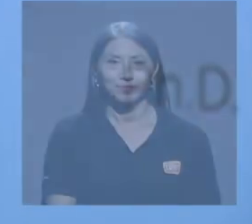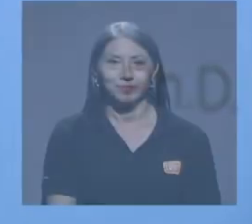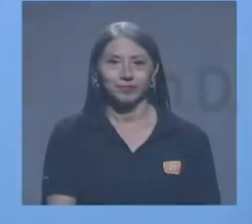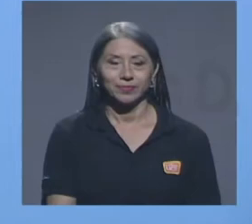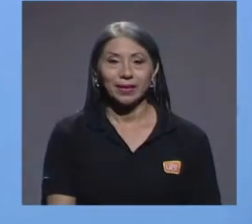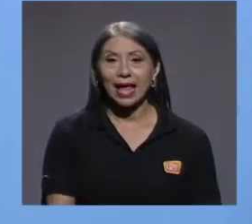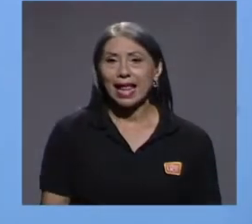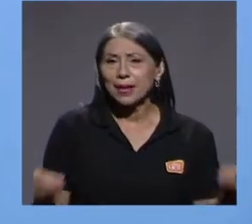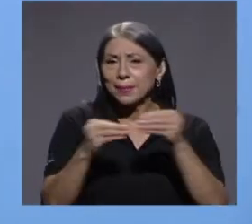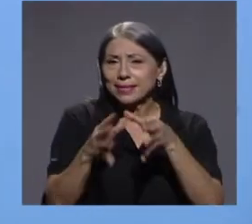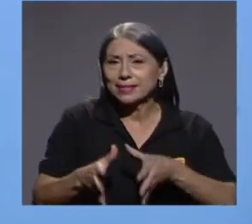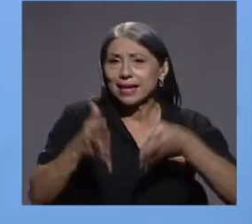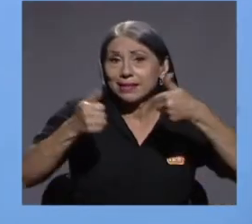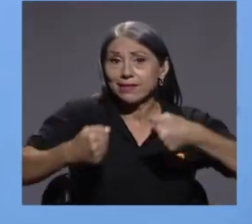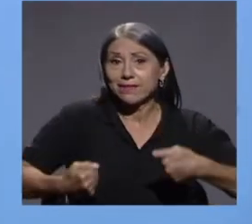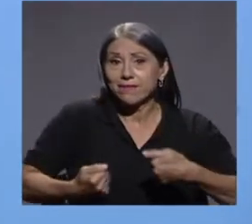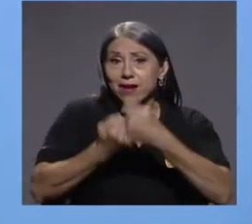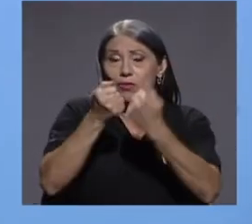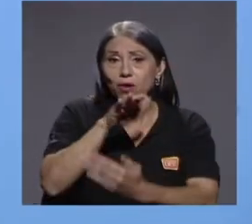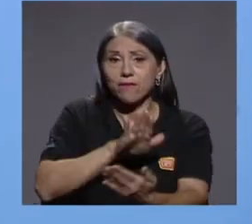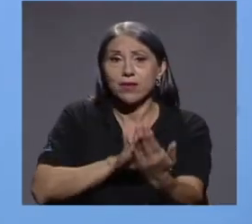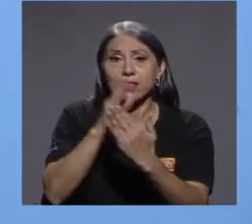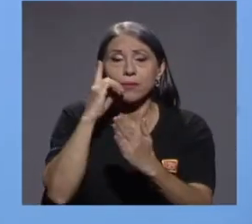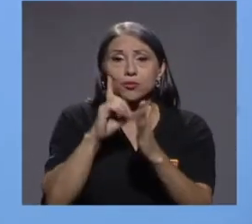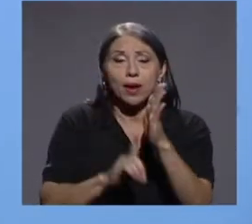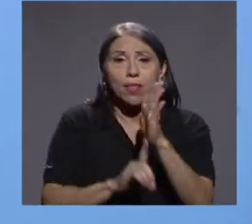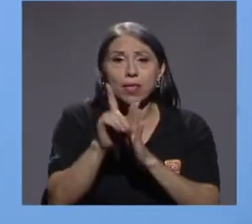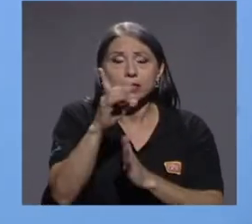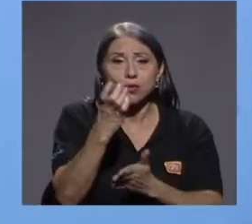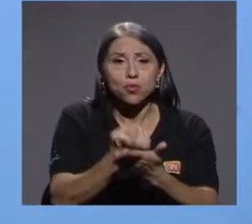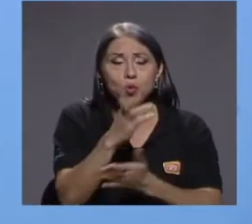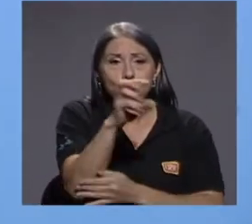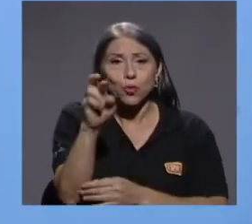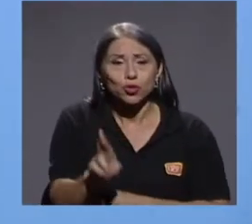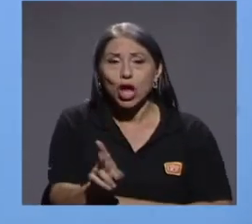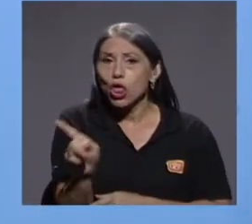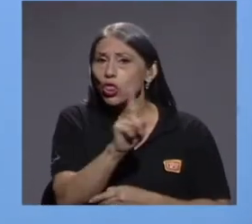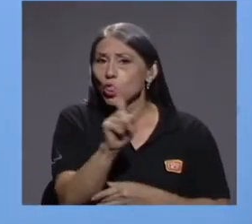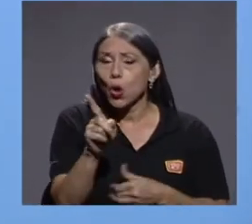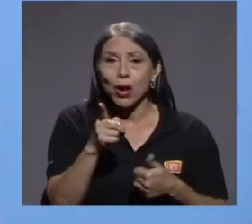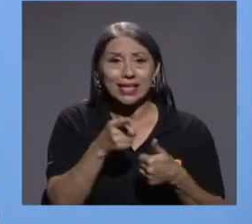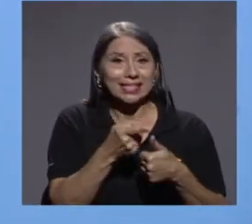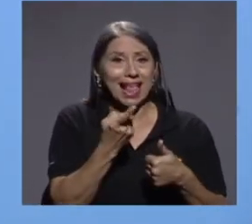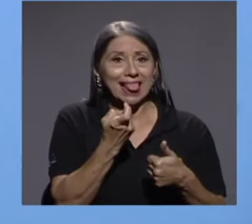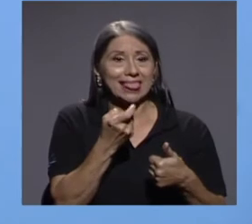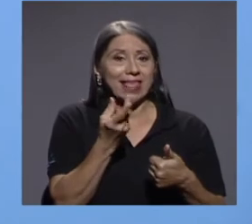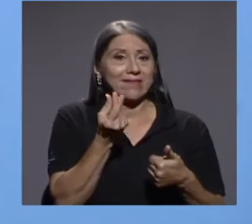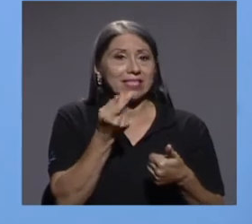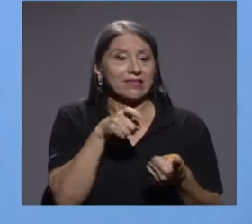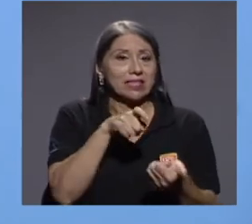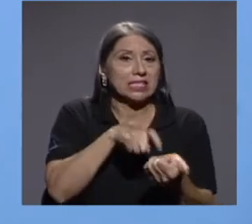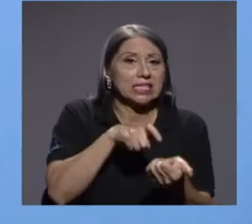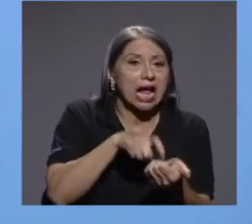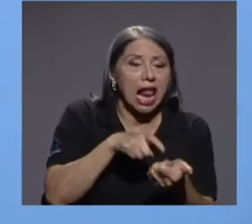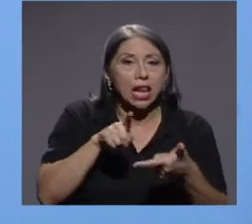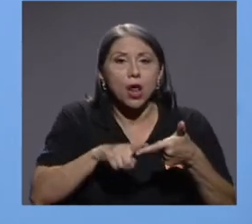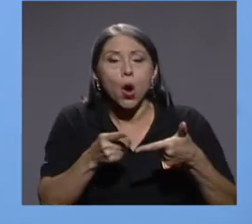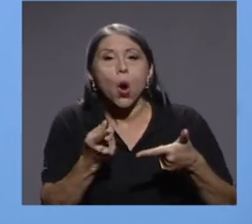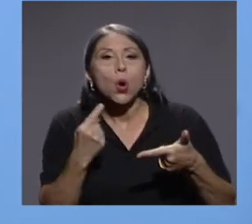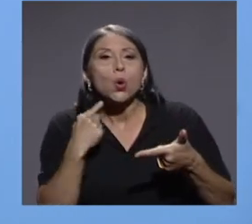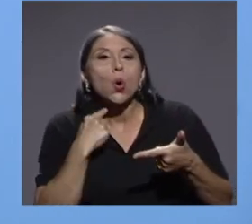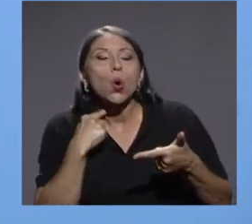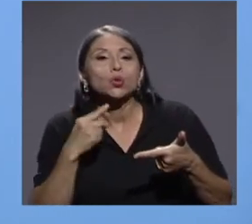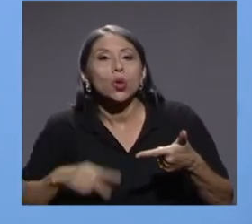El mayor reto que enfrentamos para el desarrollo económico en Costa Rica no es el déficit fiscal ni el costo de vida ni los